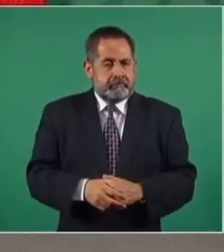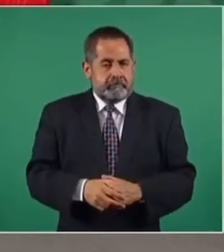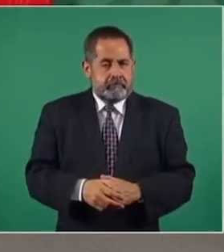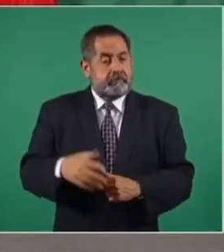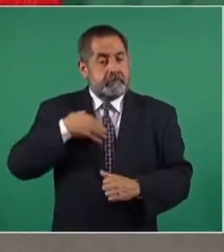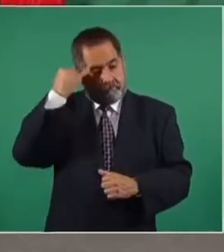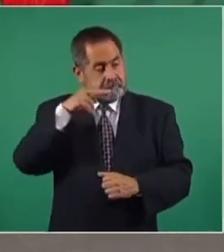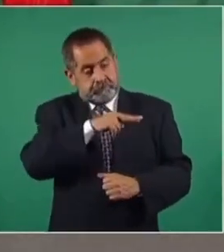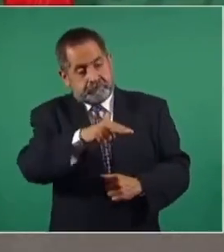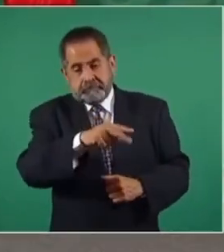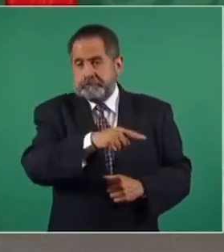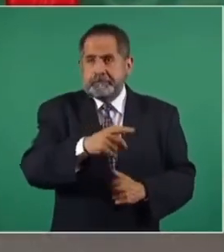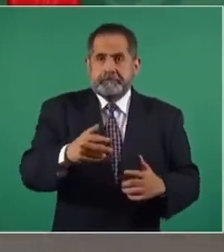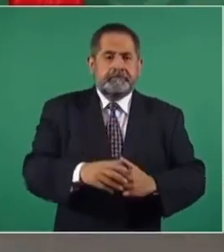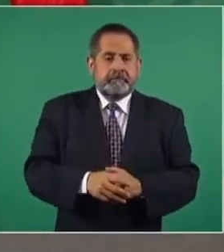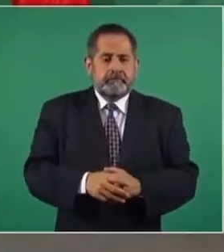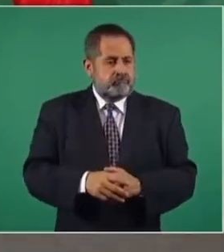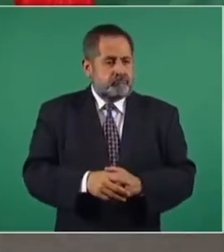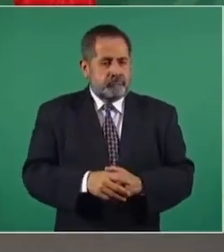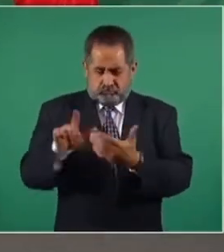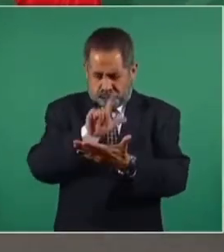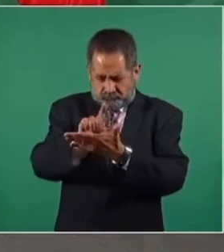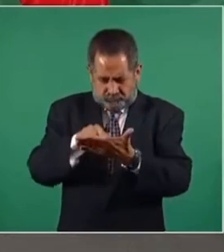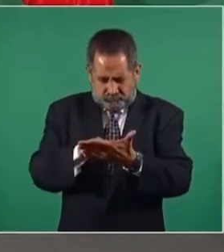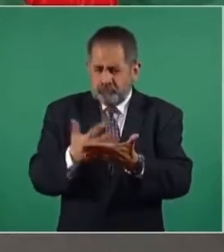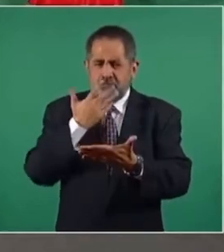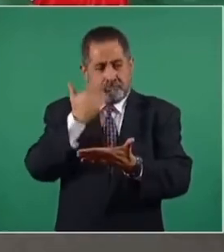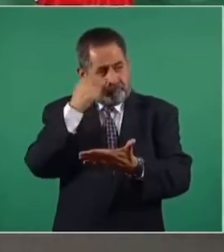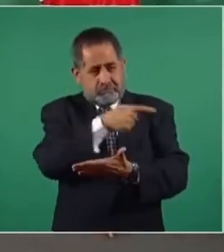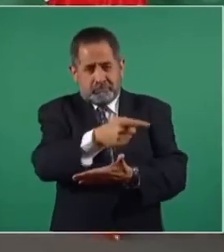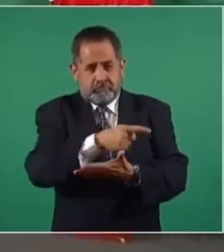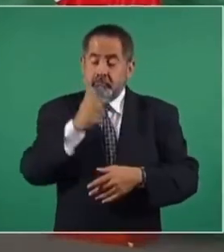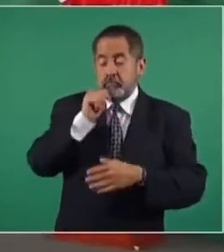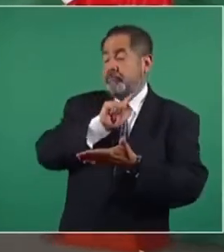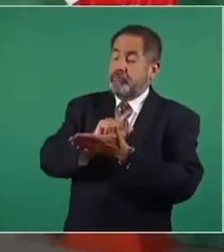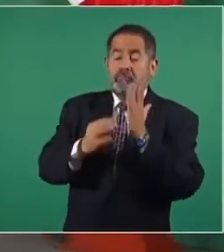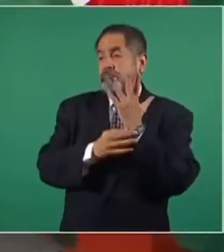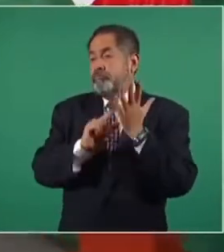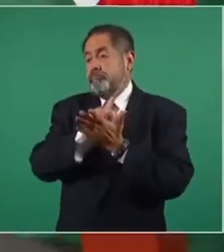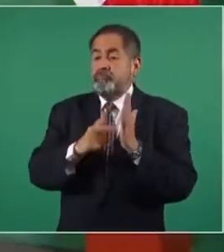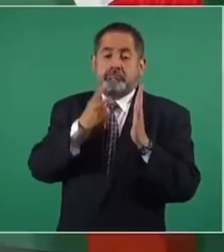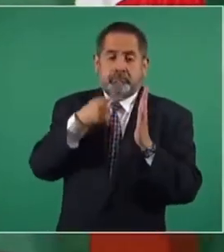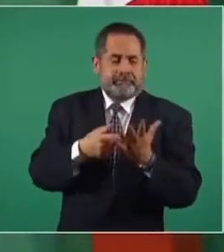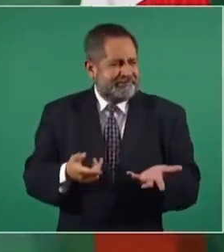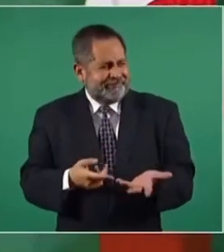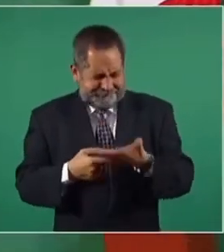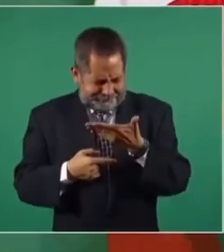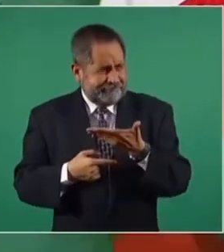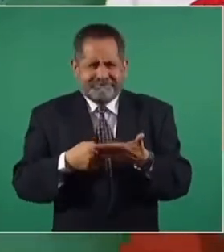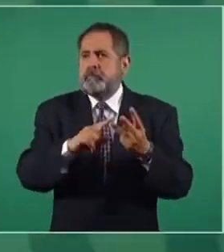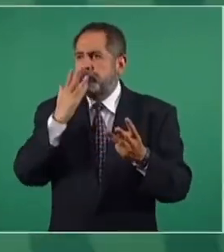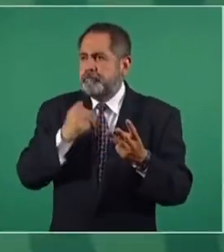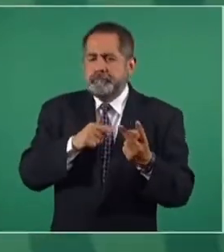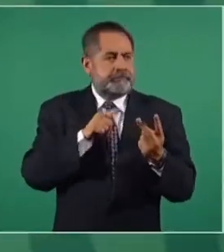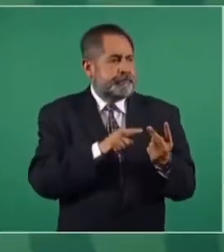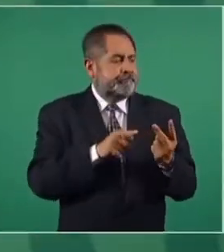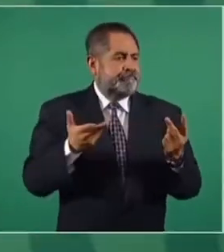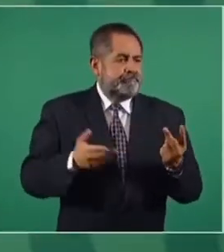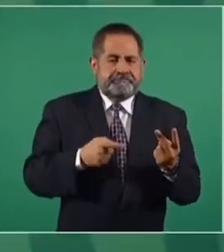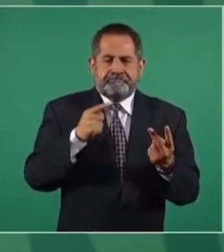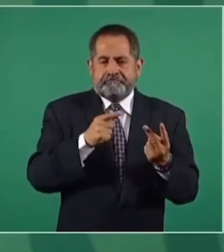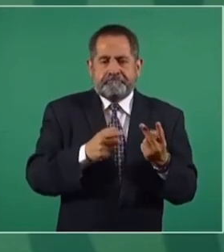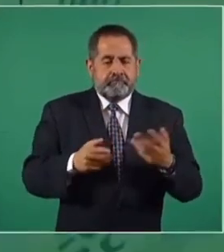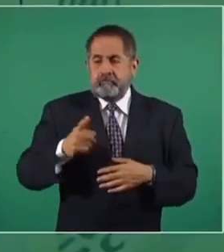Desde el punto de vista, inclusive, legal, que ellos se refugian siempre, en que la ley es la ley. Puro cuento. Dejaron